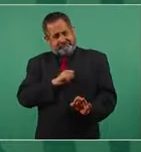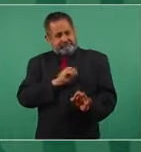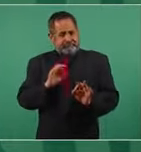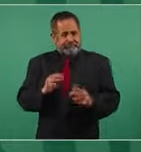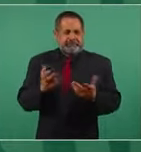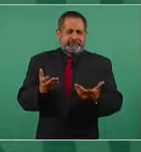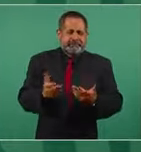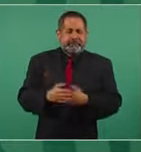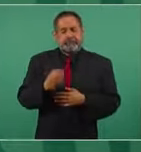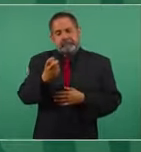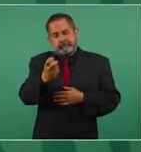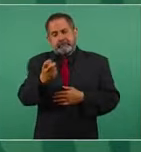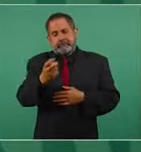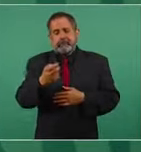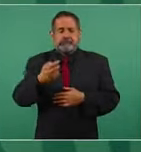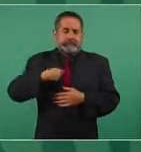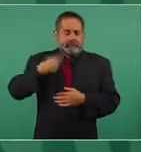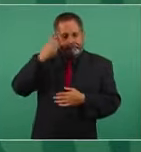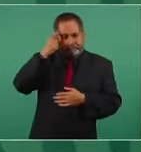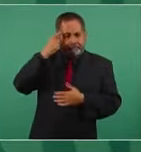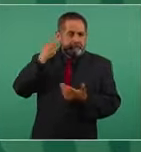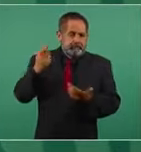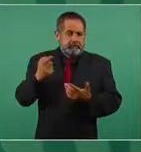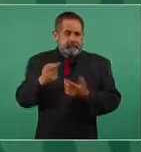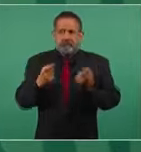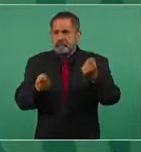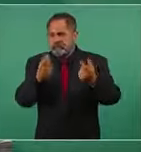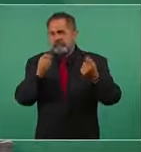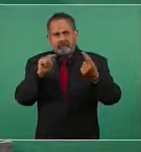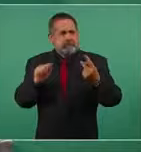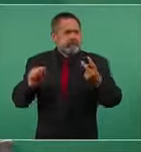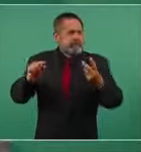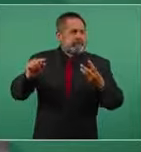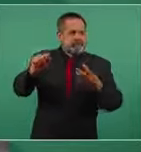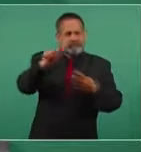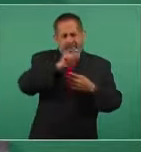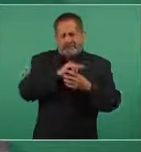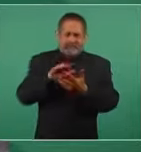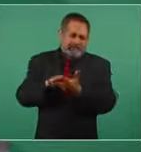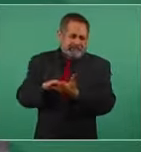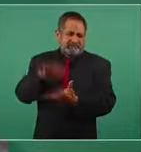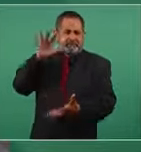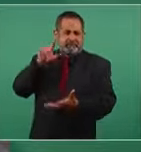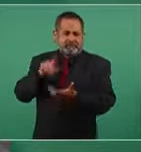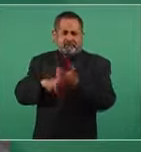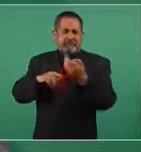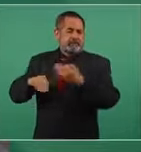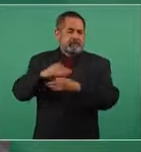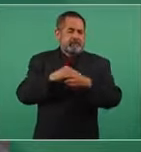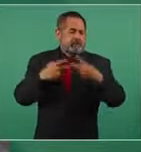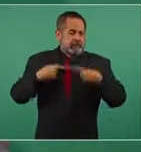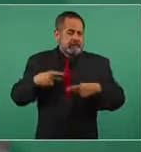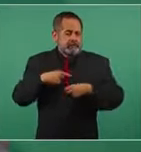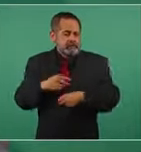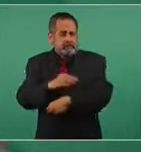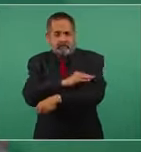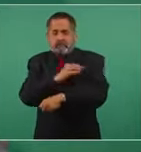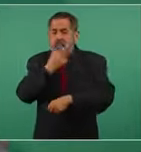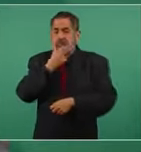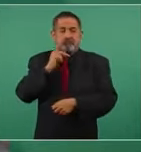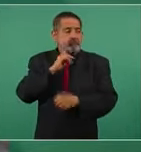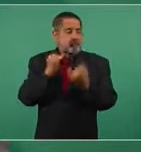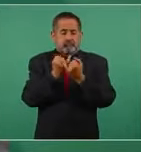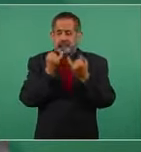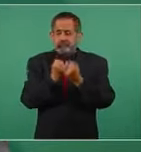Entonces, así ha sucedido con la inmensa mayoría de los que se han vacunado, mujeres y hombres,